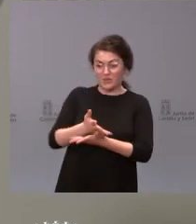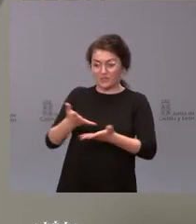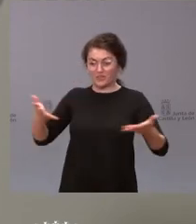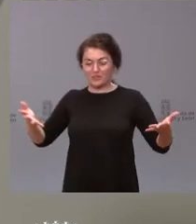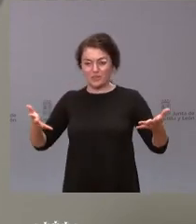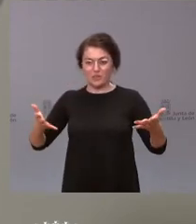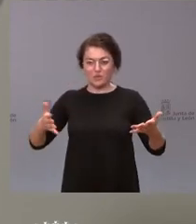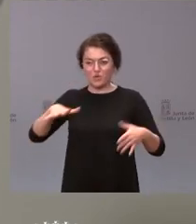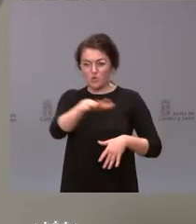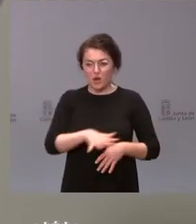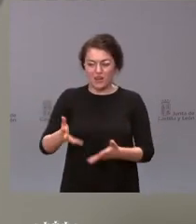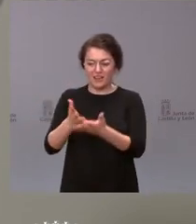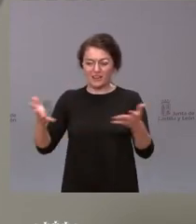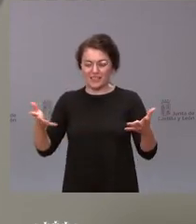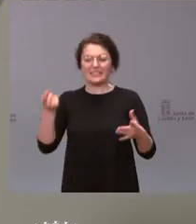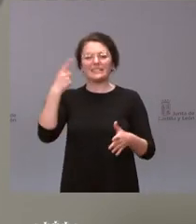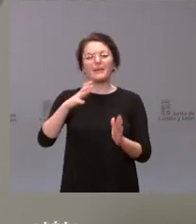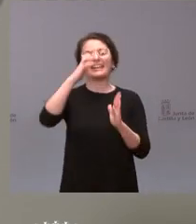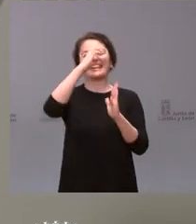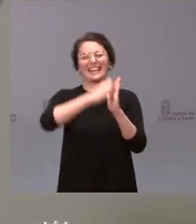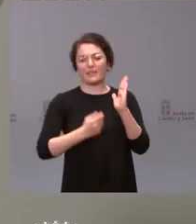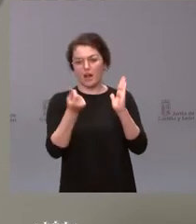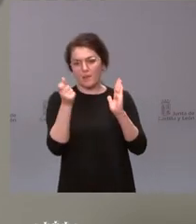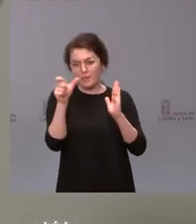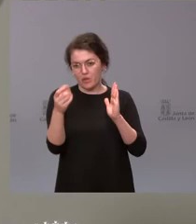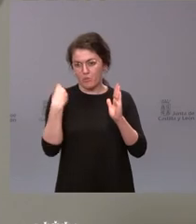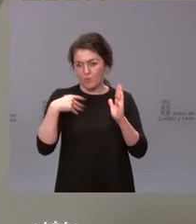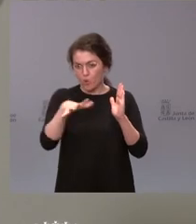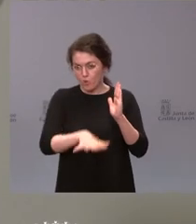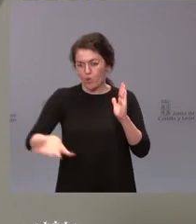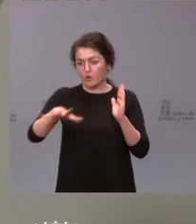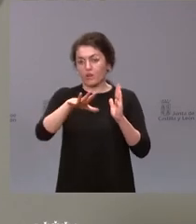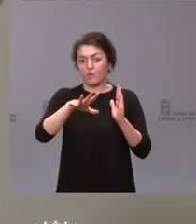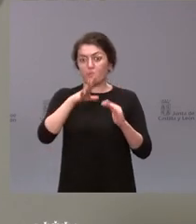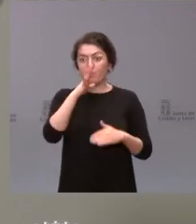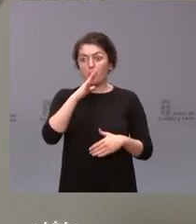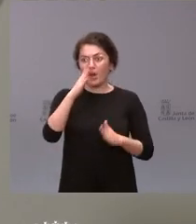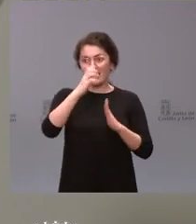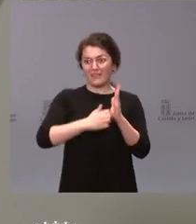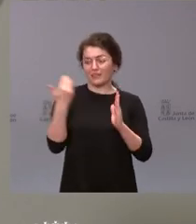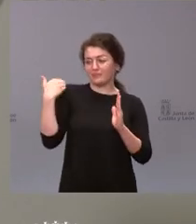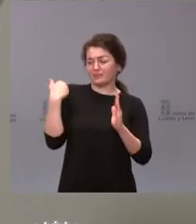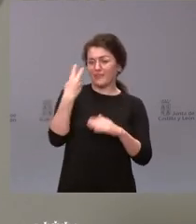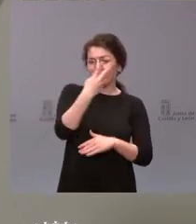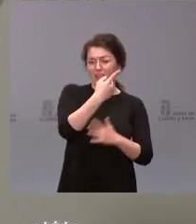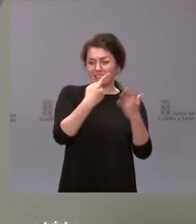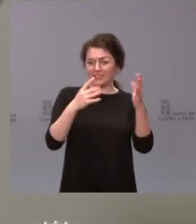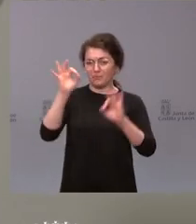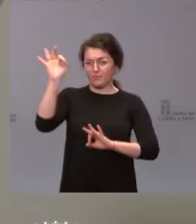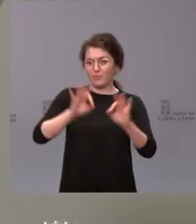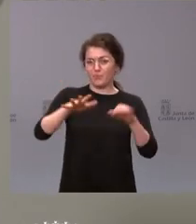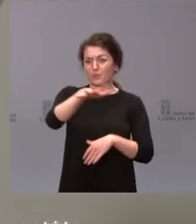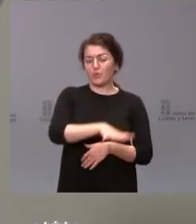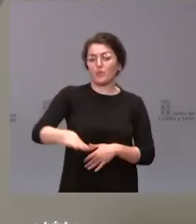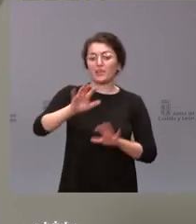rebaja del precio de los mismos, porque la rebaja media en el precio de suelo industrial en estos últimos años ha sido de un 26% en la provincia de León, lo que nos ha